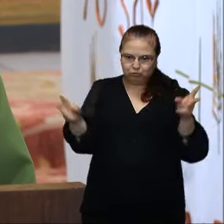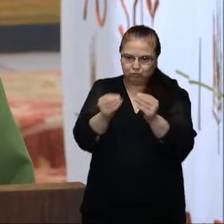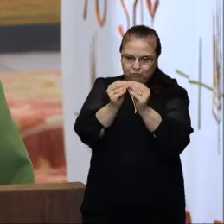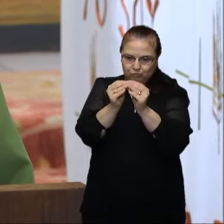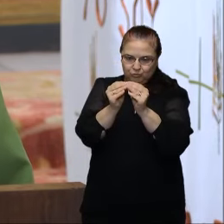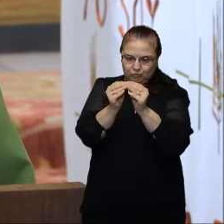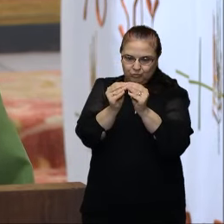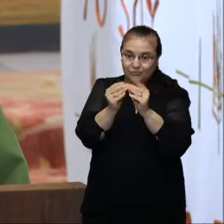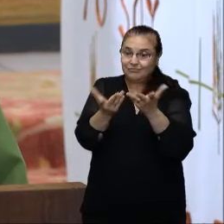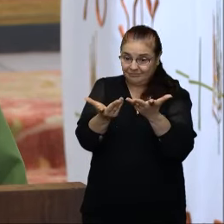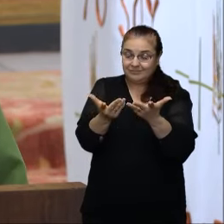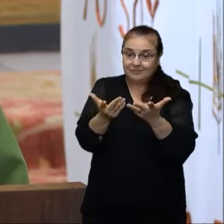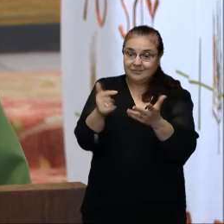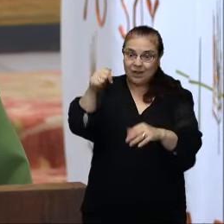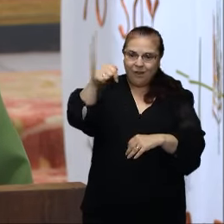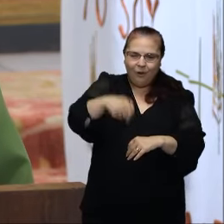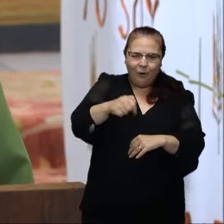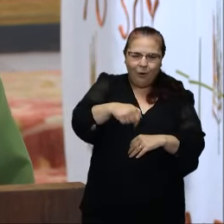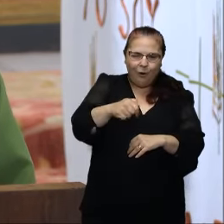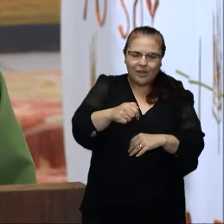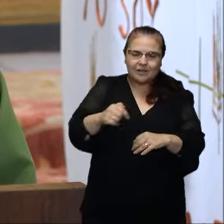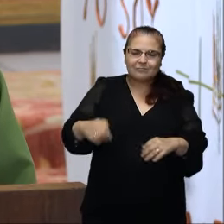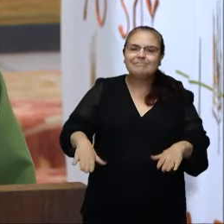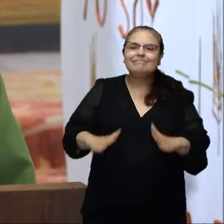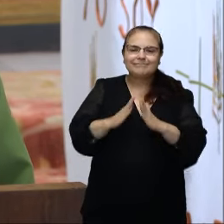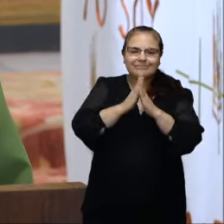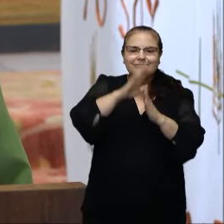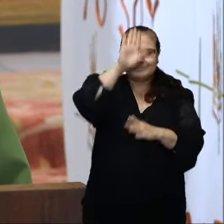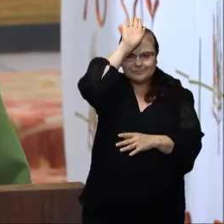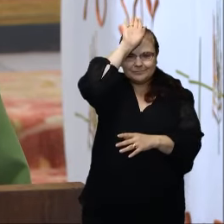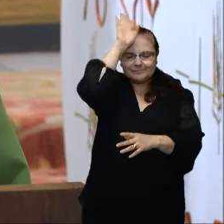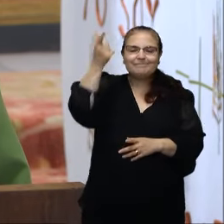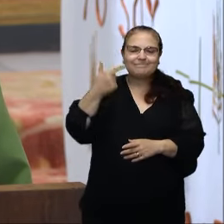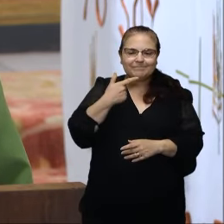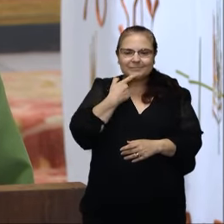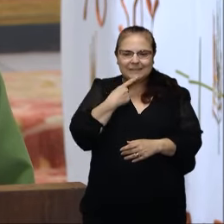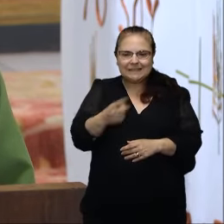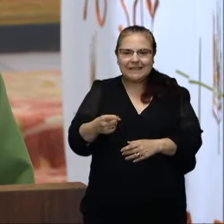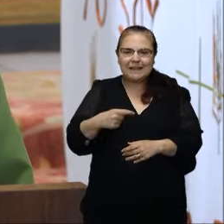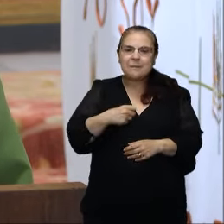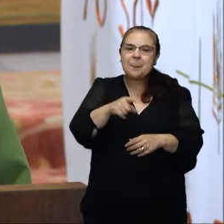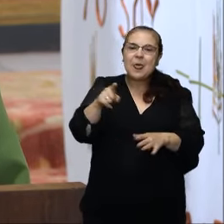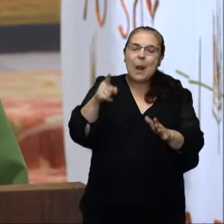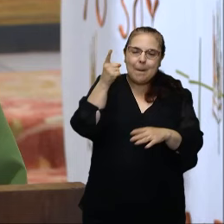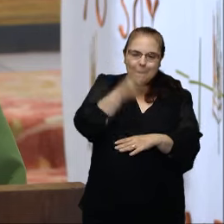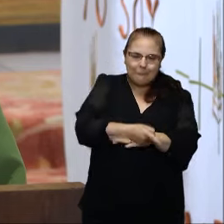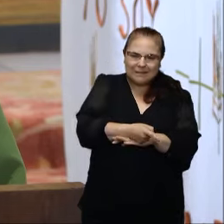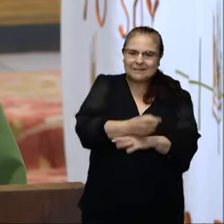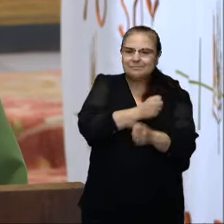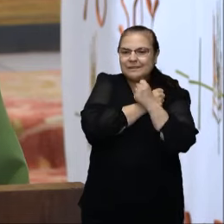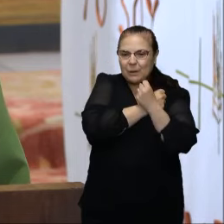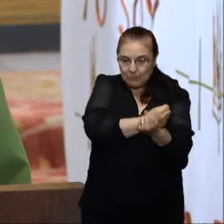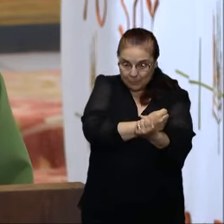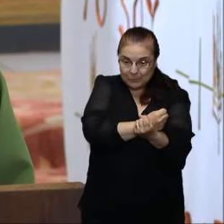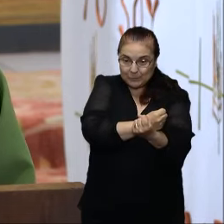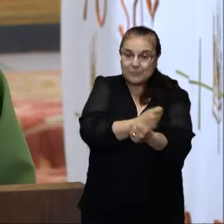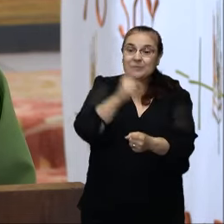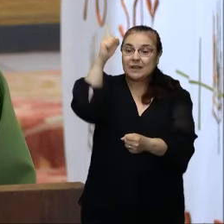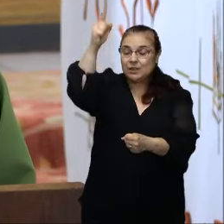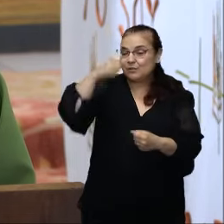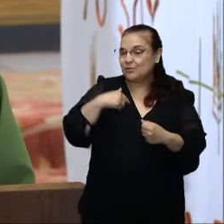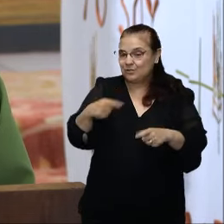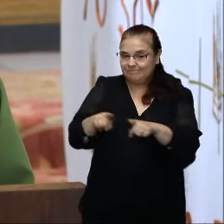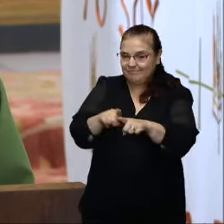En el centro del Evangelio de hoy, el Santo Padre lo comentaba, el mandamiento del amor, amor a Dios y al prójimo, es lo que